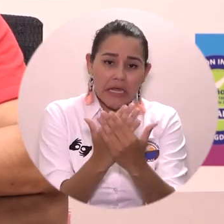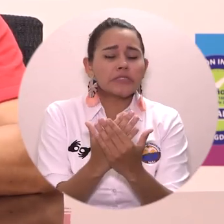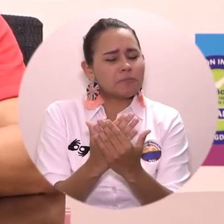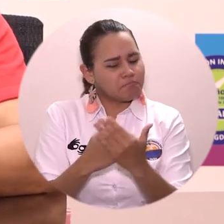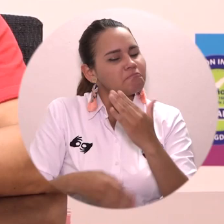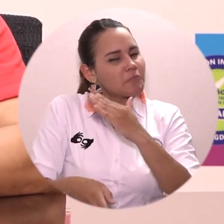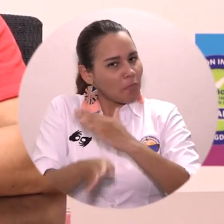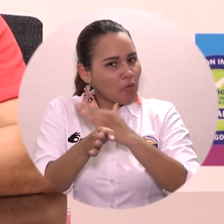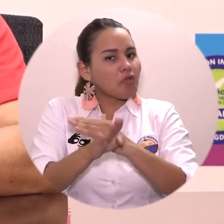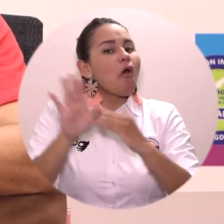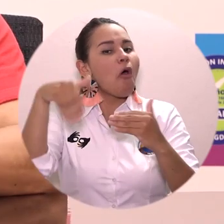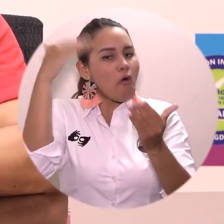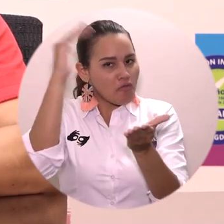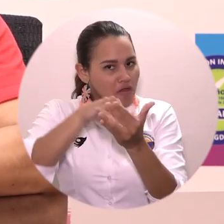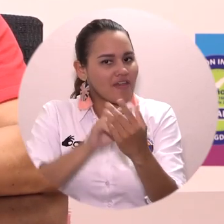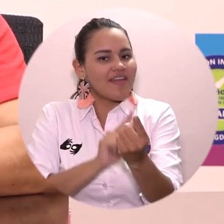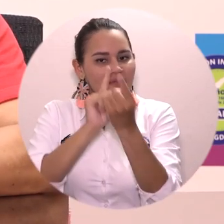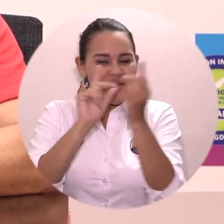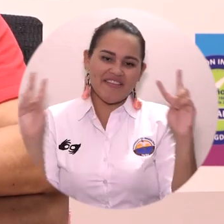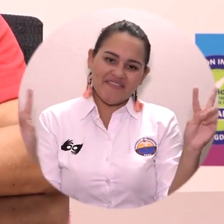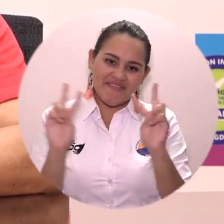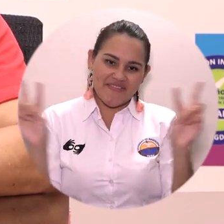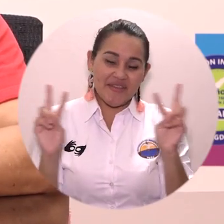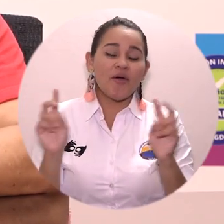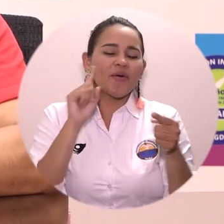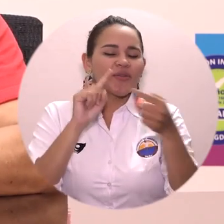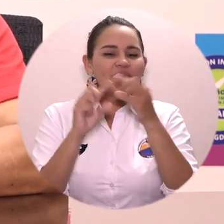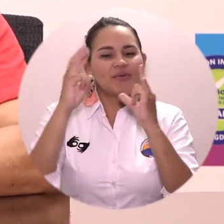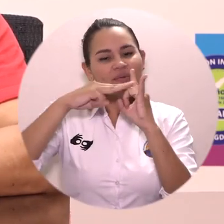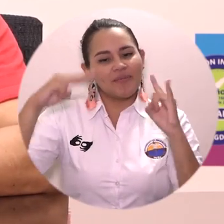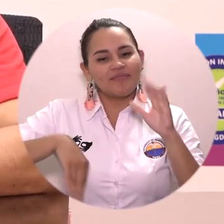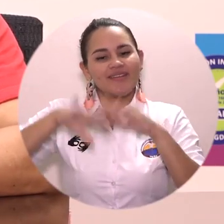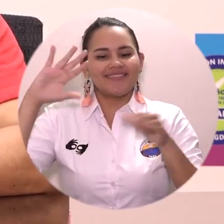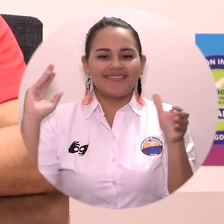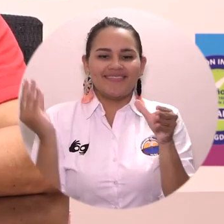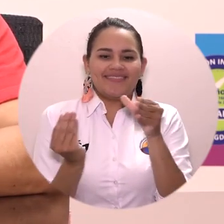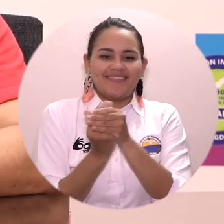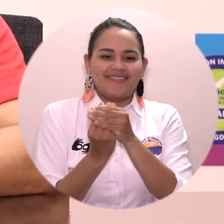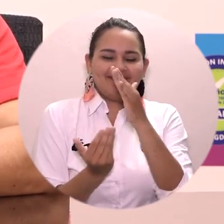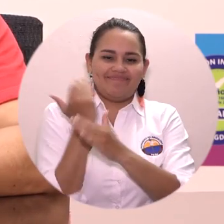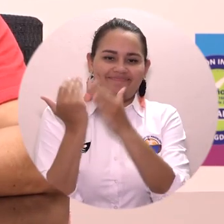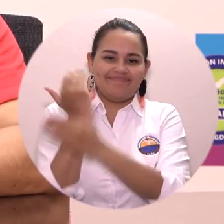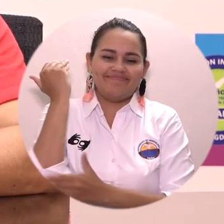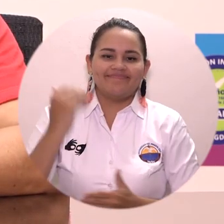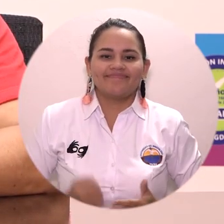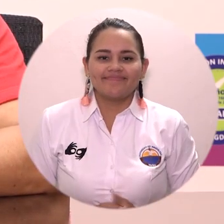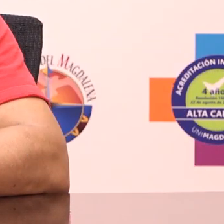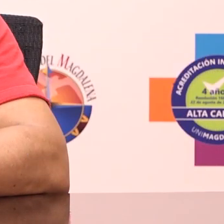en este espacio virtual para seguir construyendo entre todos una universidad más incluyente e innovadora. ¡Gracias!